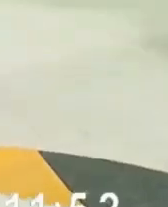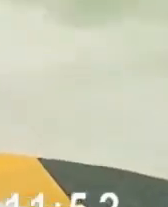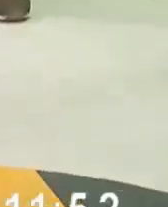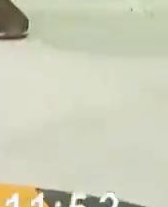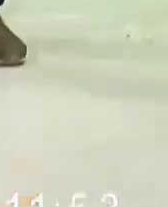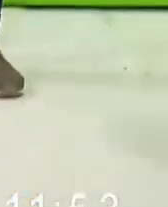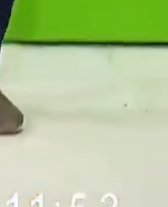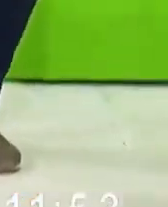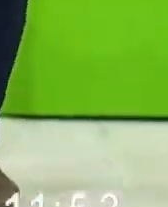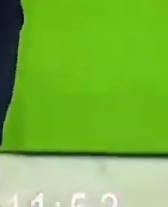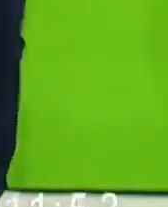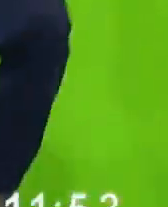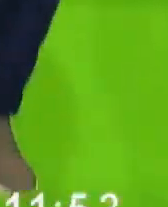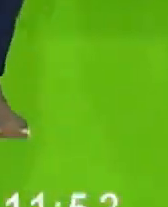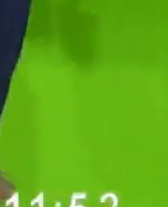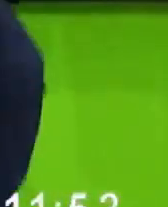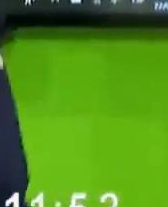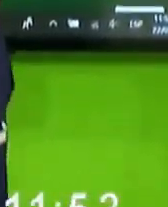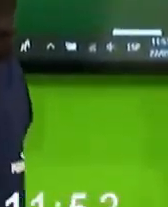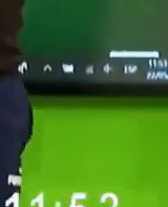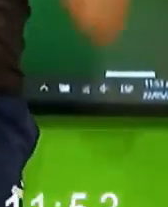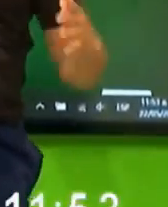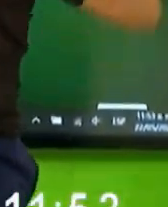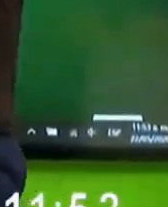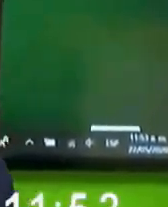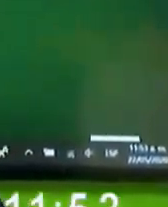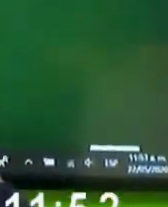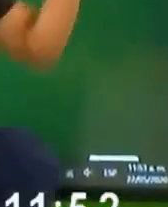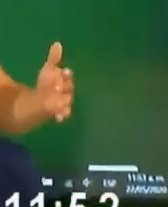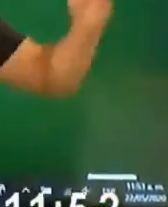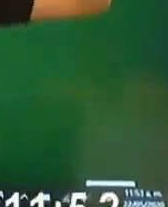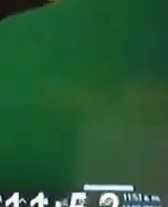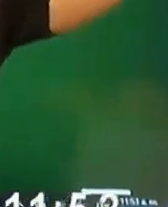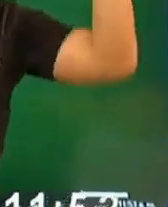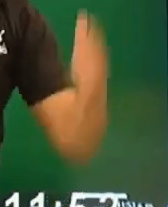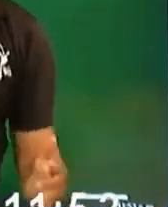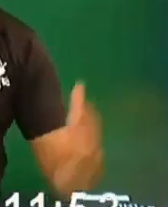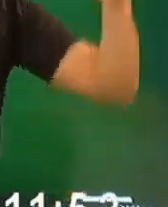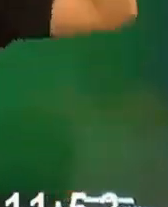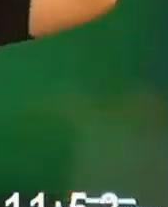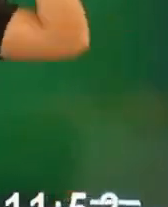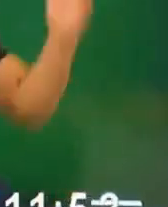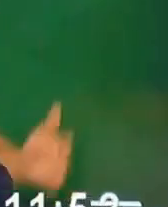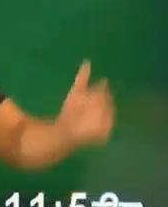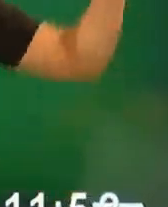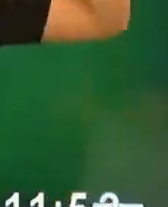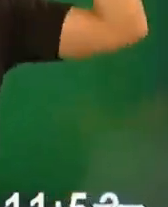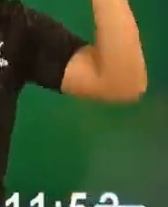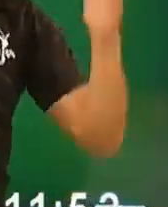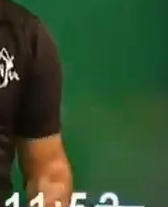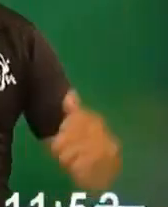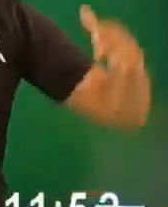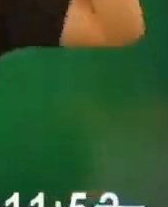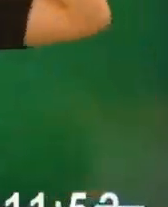Ya estamos trabajando. Sí. Venga. Ojo, porque aquí voy a hacer un desplazamiento lateral.